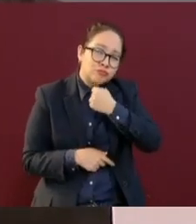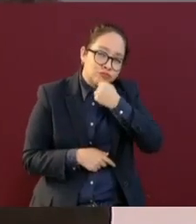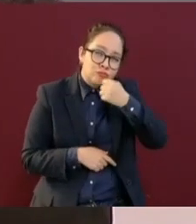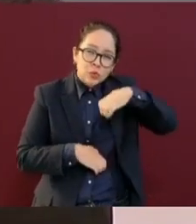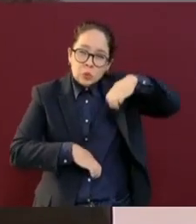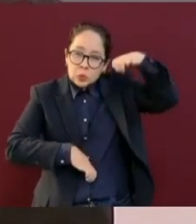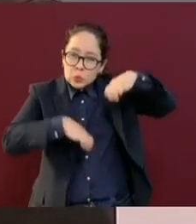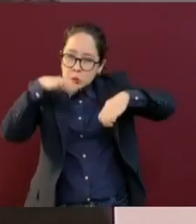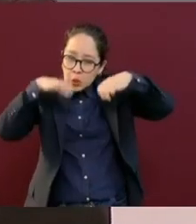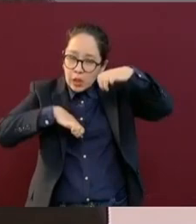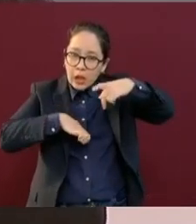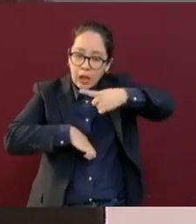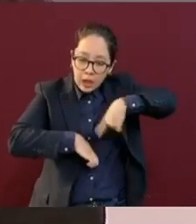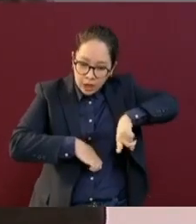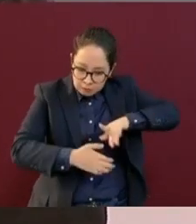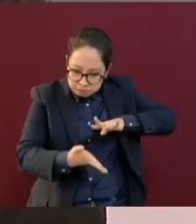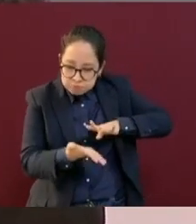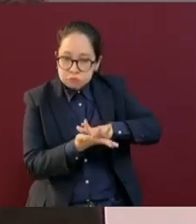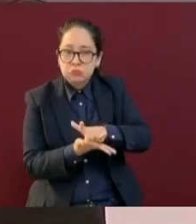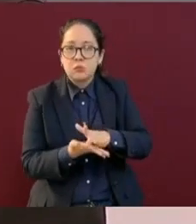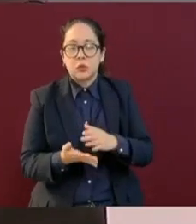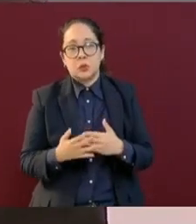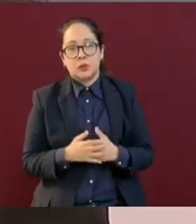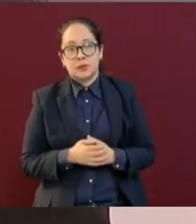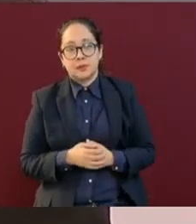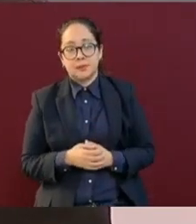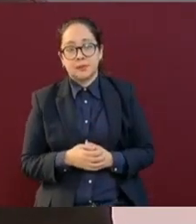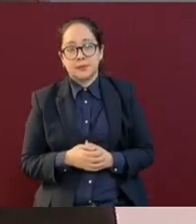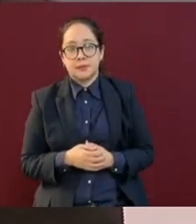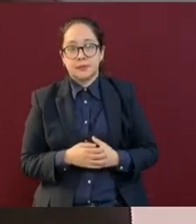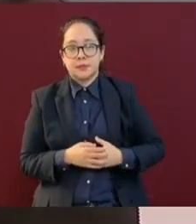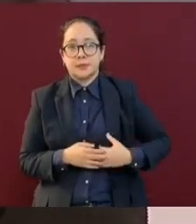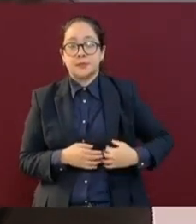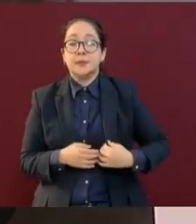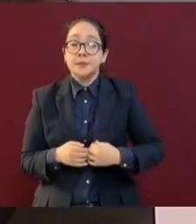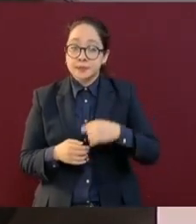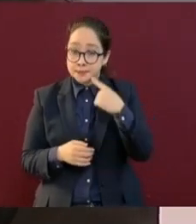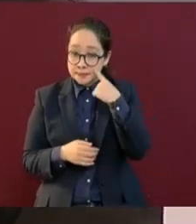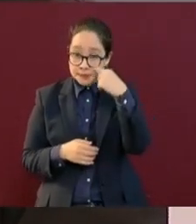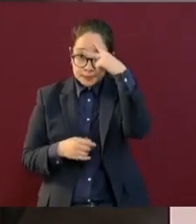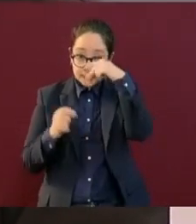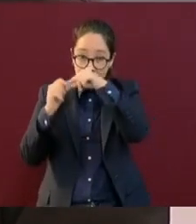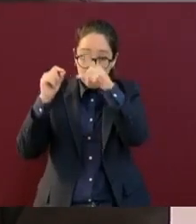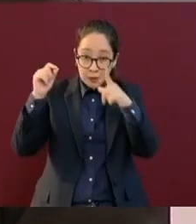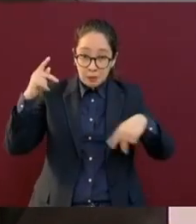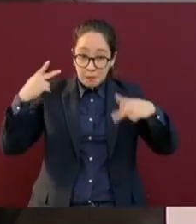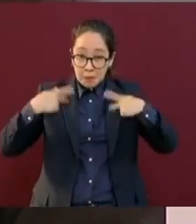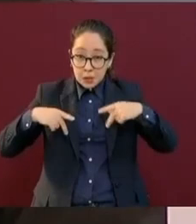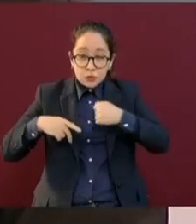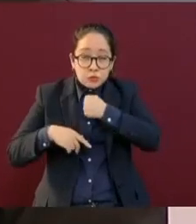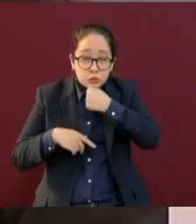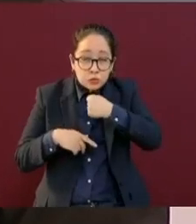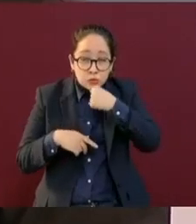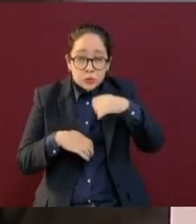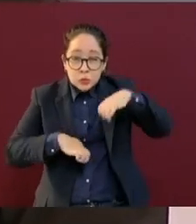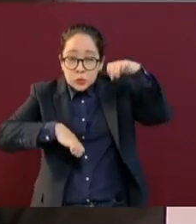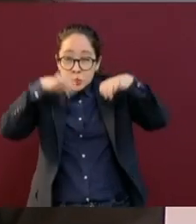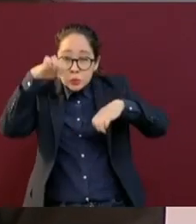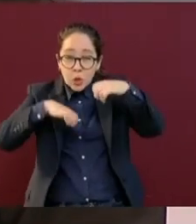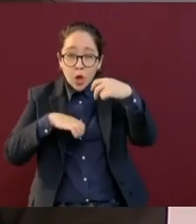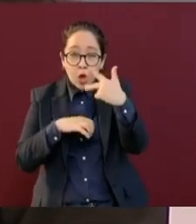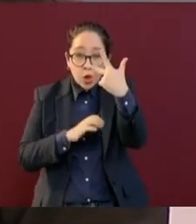Tan es así que los adultos mayores del país, 8 millones de ancianos